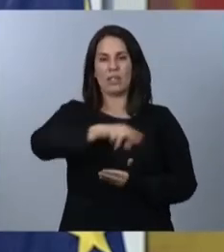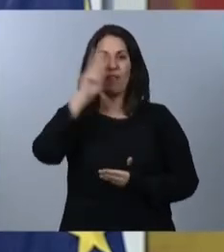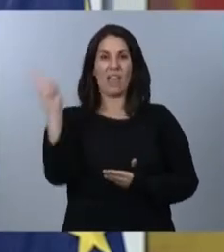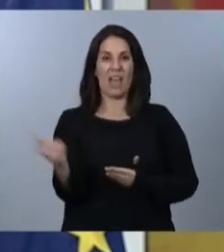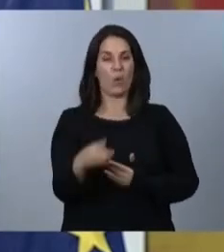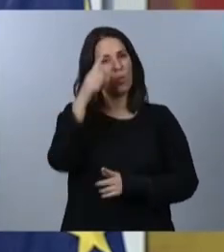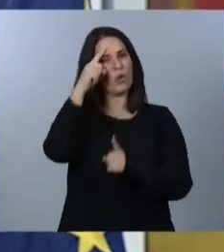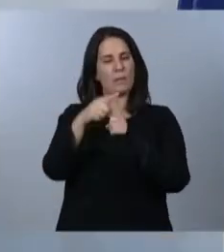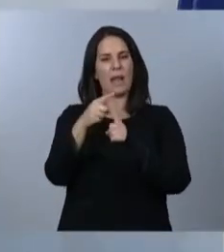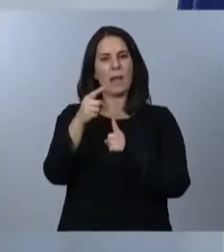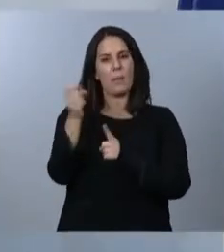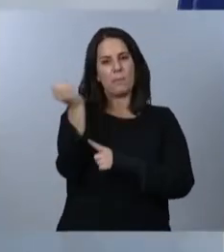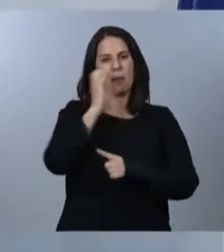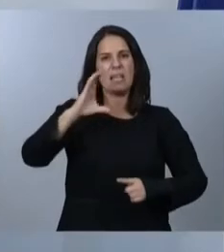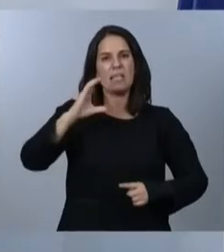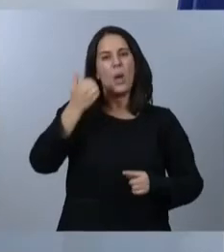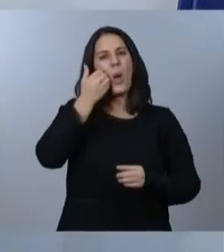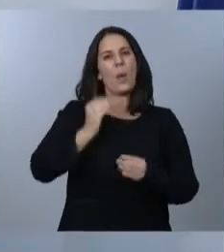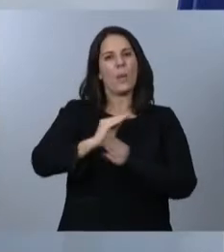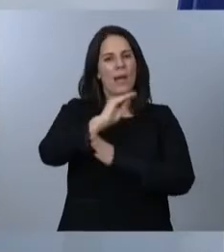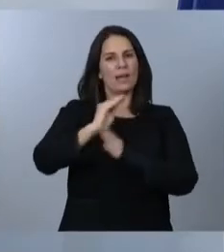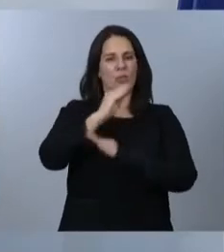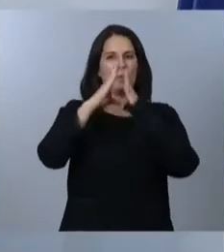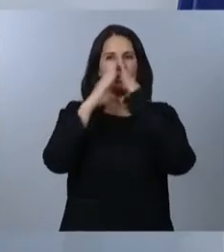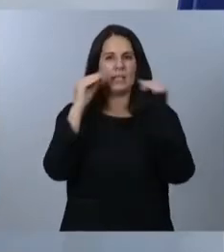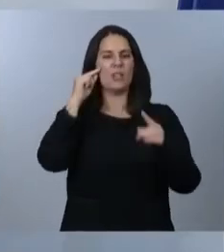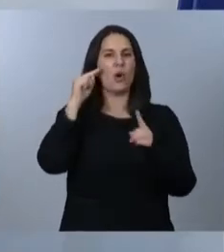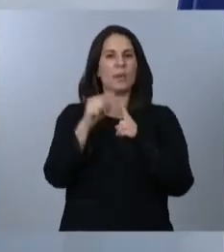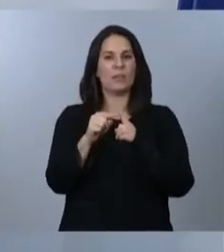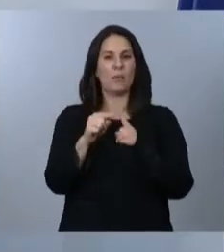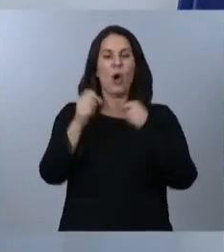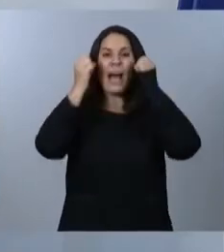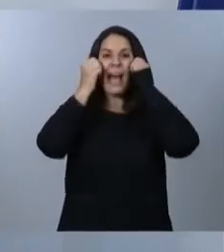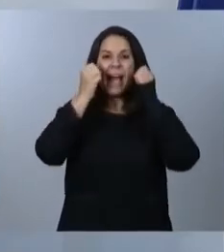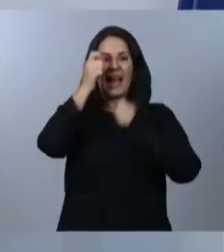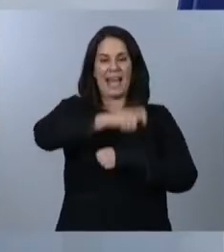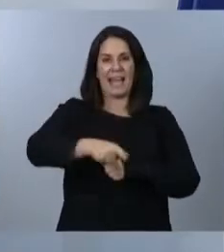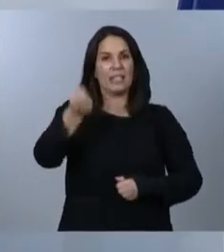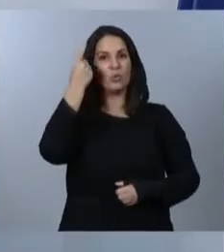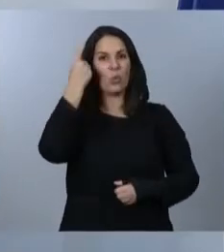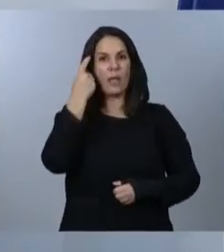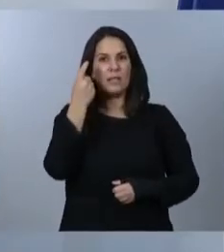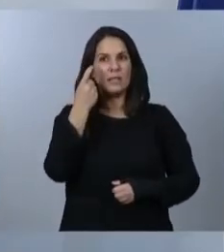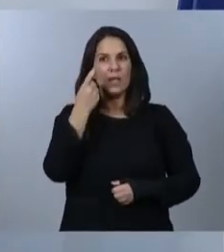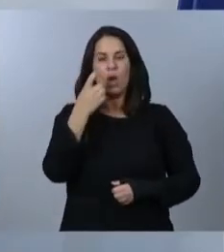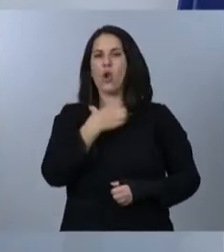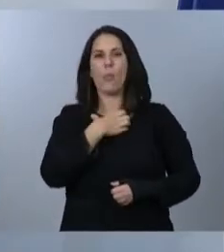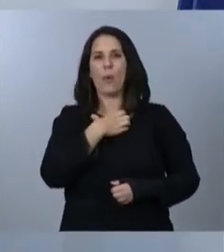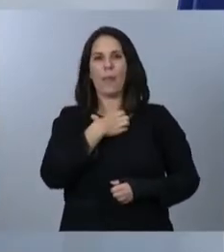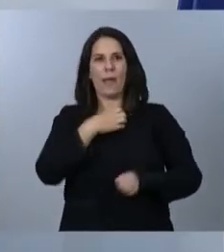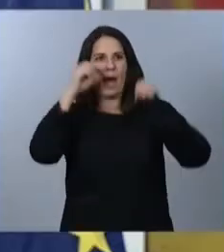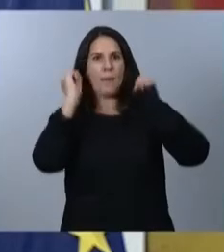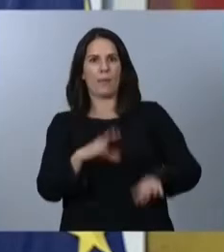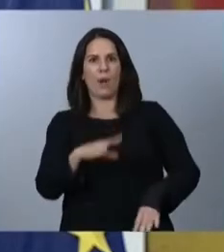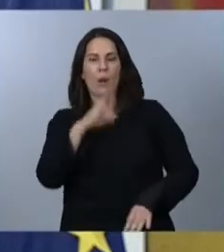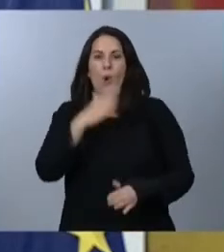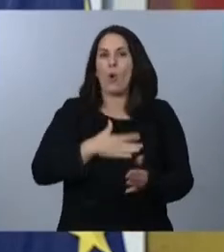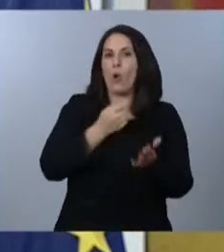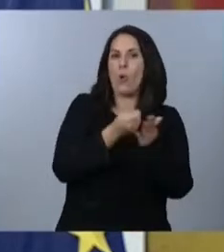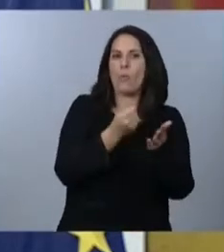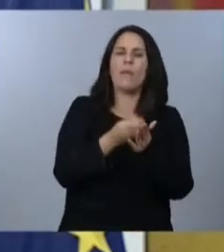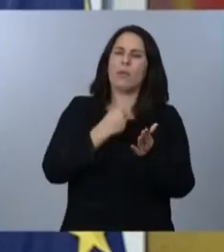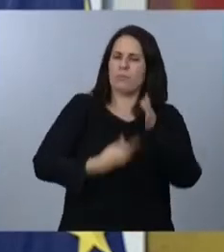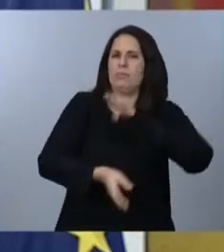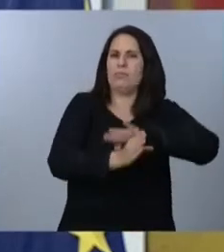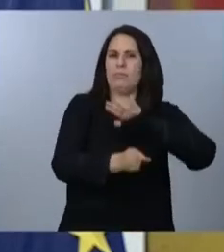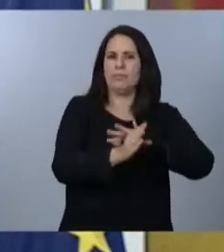becas universitarias, para que ningún estudiante tenga que dejar de serlo por no poder pagar. Y, en quinto lugar, las medidas de justicia fiscal